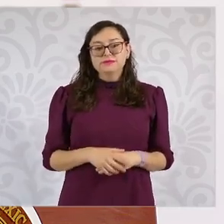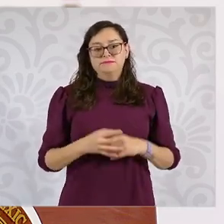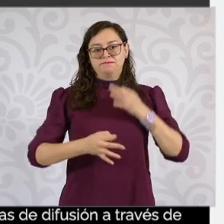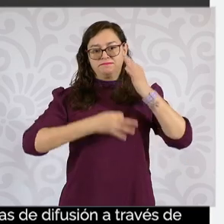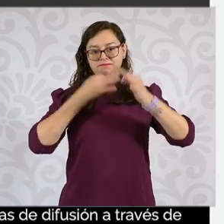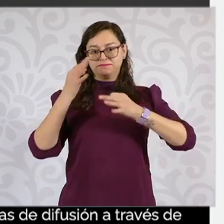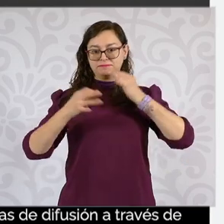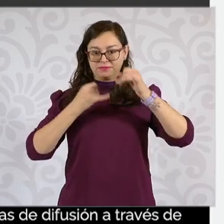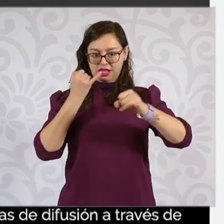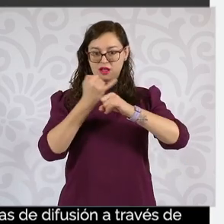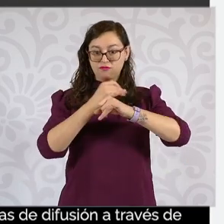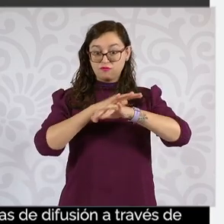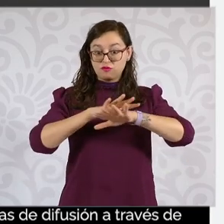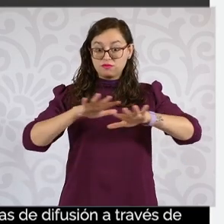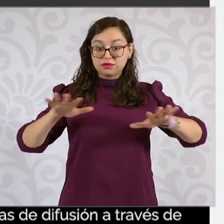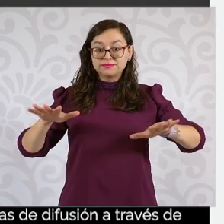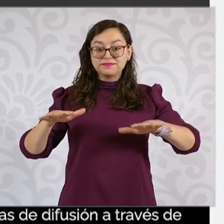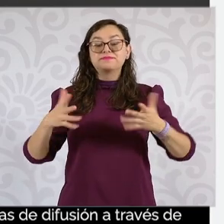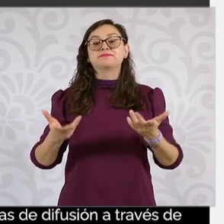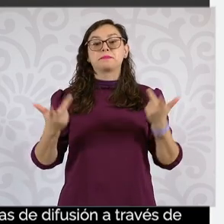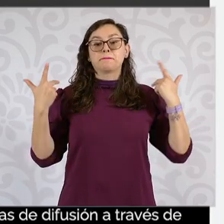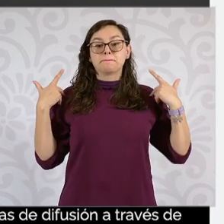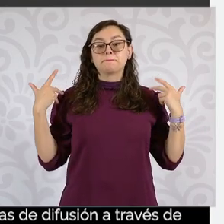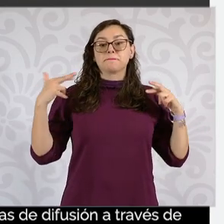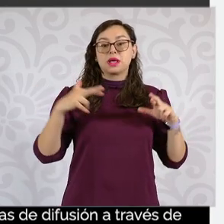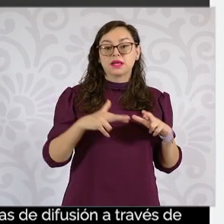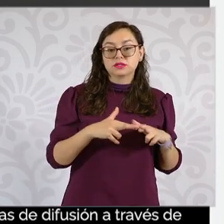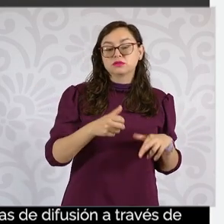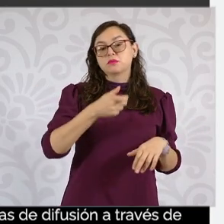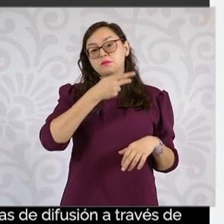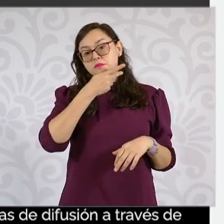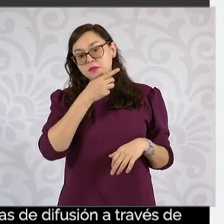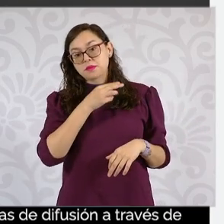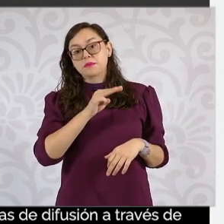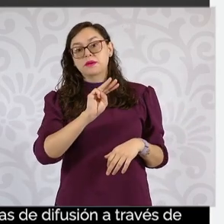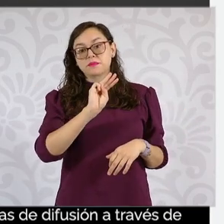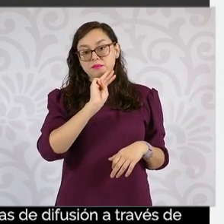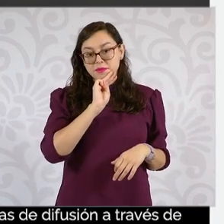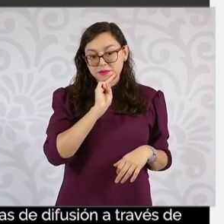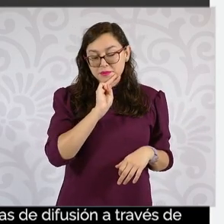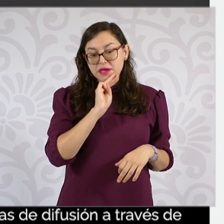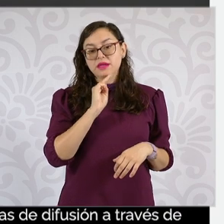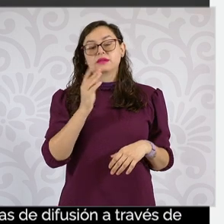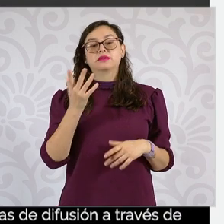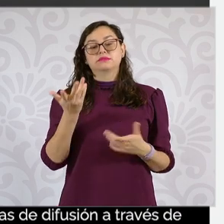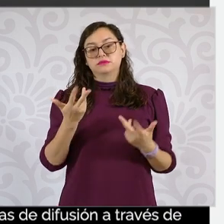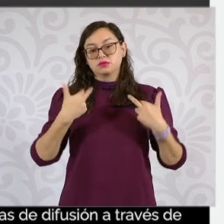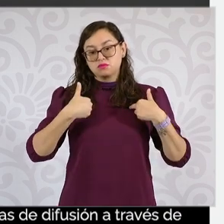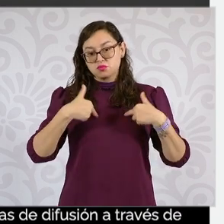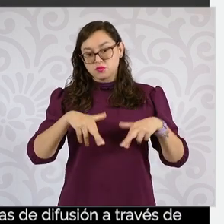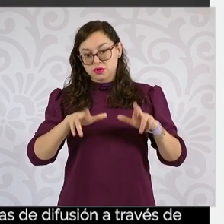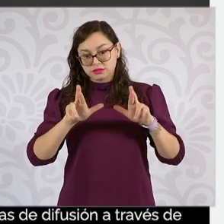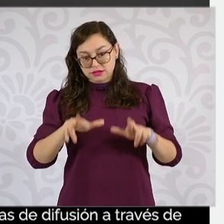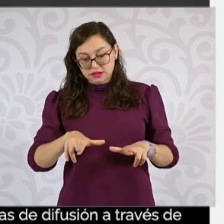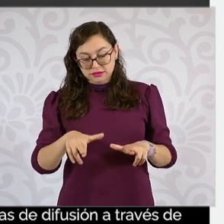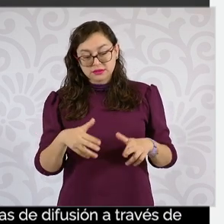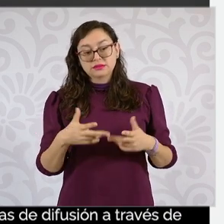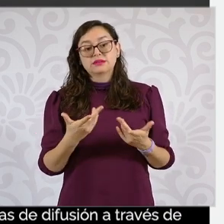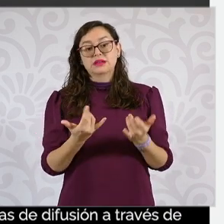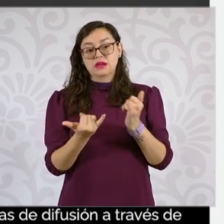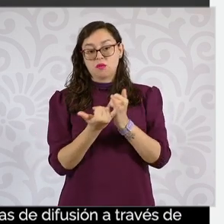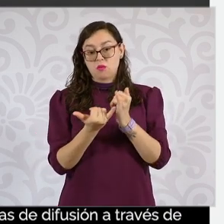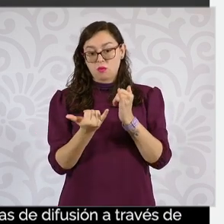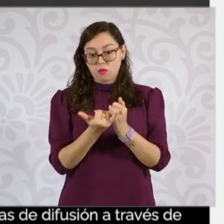¿Para quiénes? Para los maestros, para los padres y madres de familia, tutores, tutoras, por